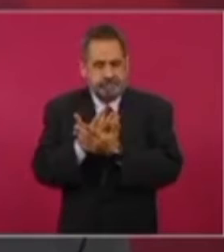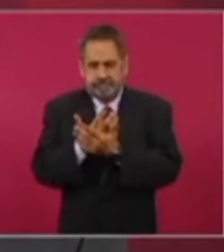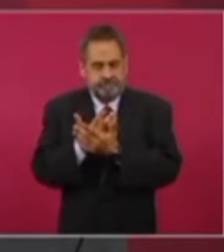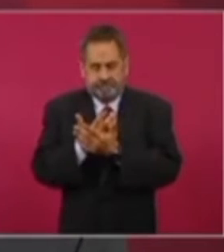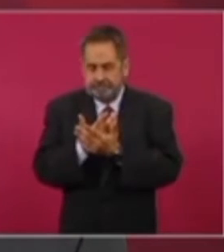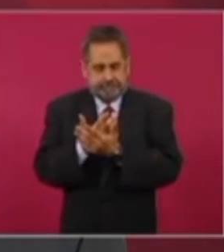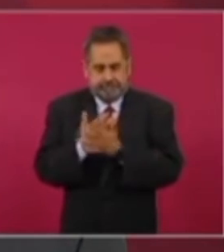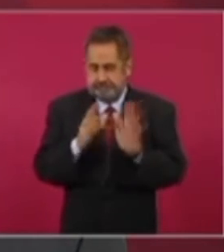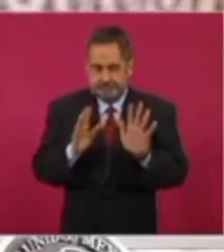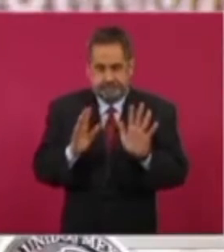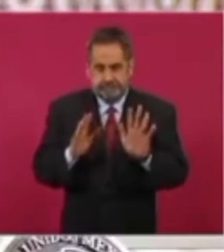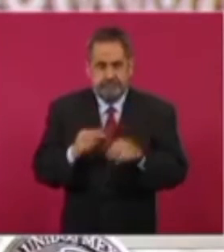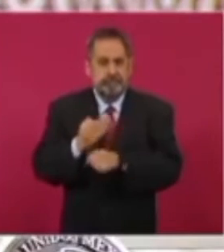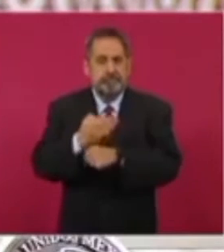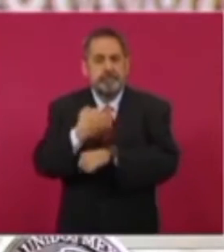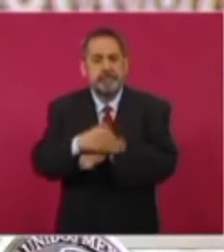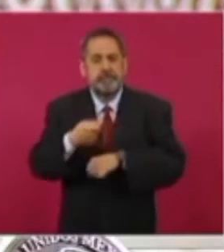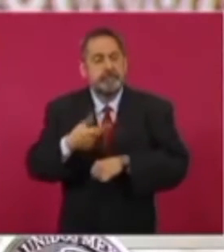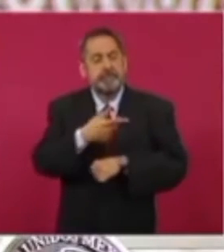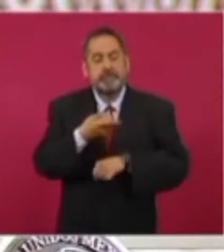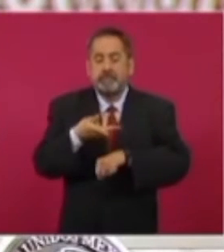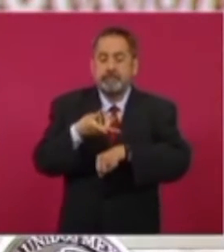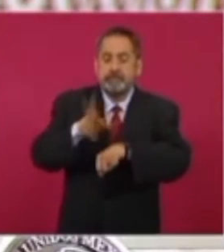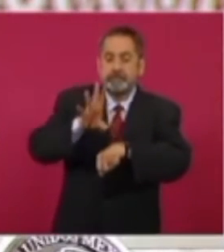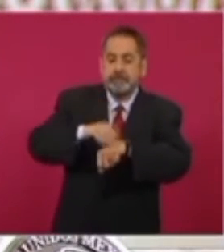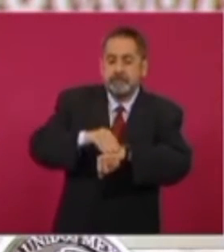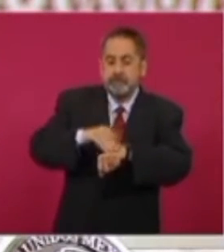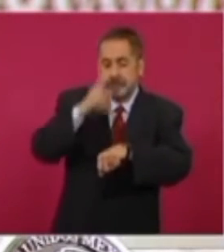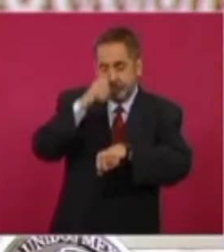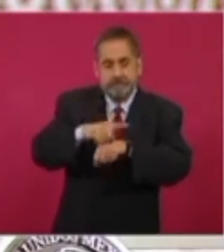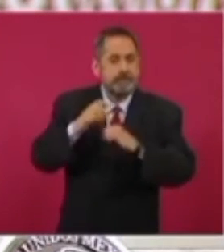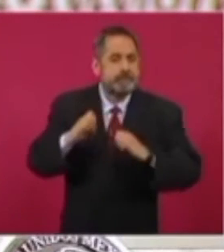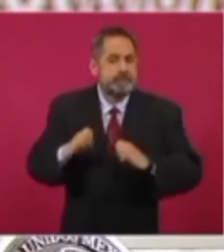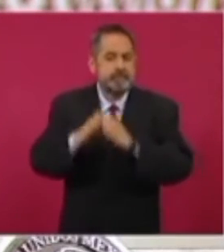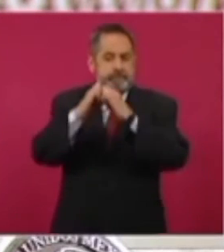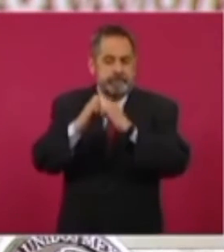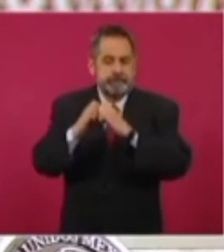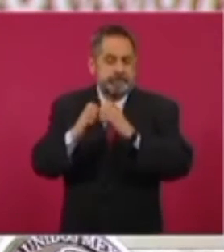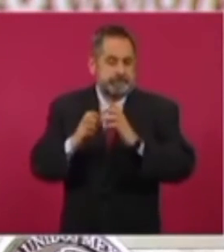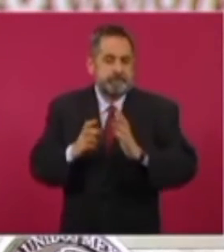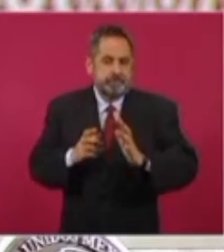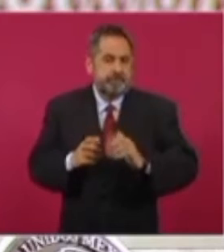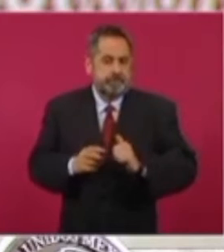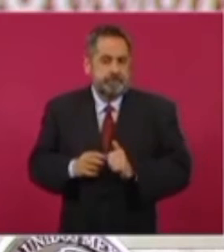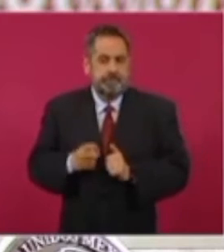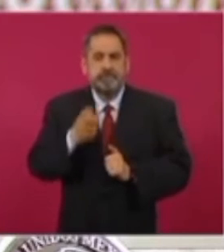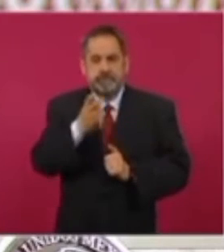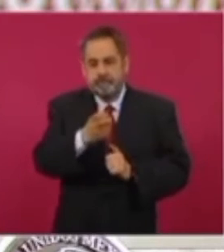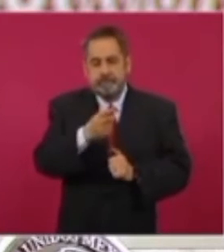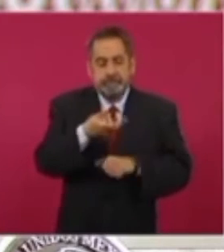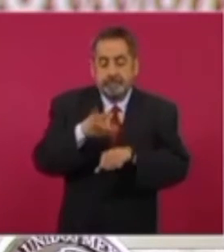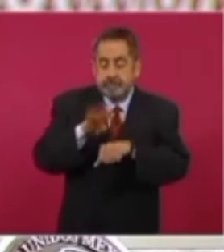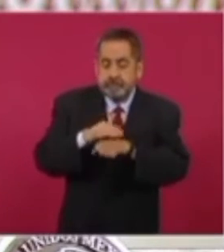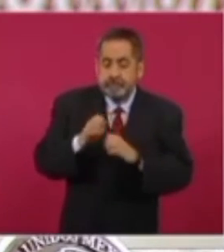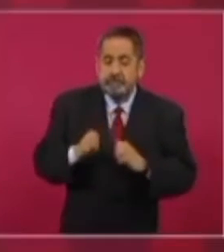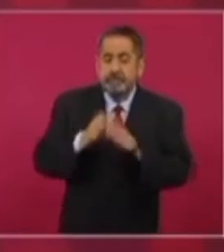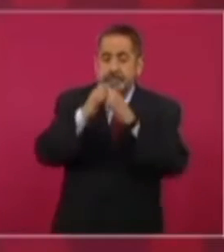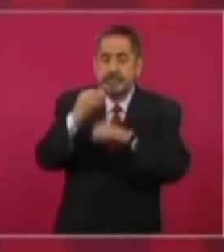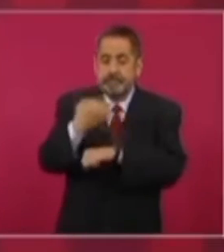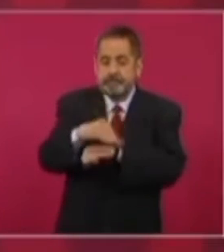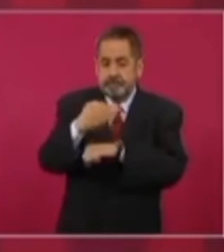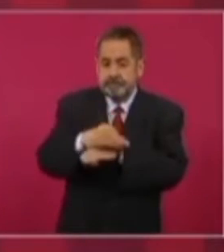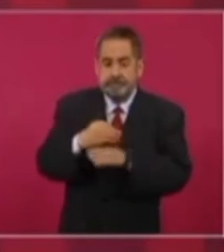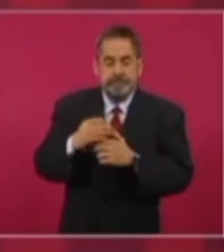tienen una característica que es autorización de uso en emergencia. Y eso es una autorización acotada,